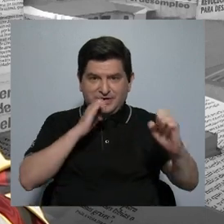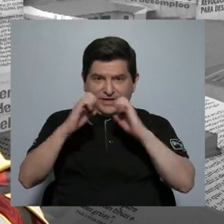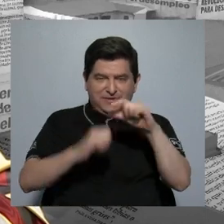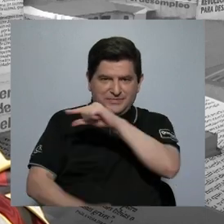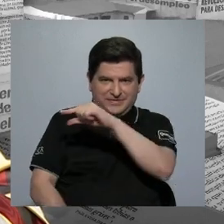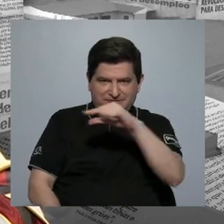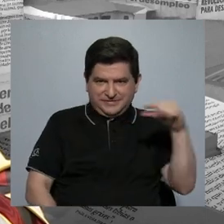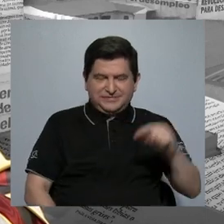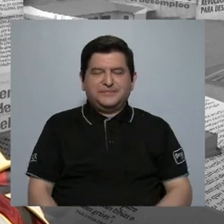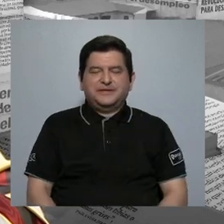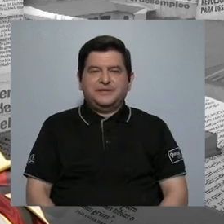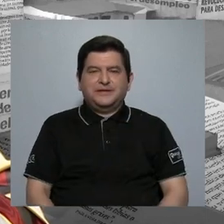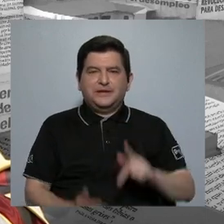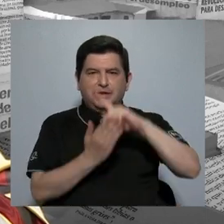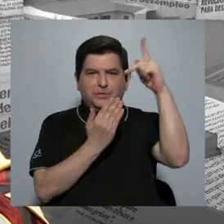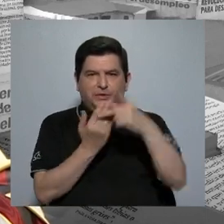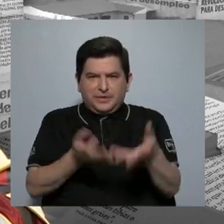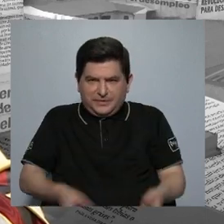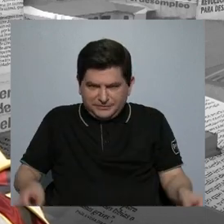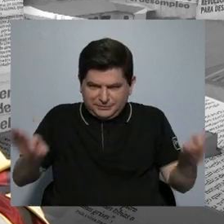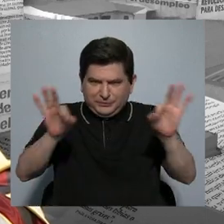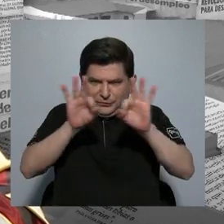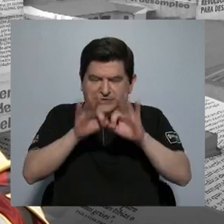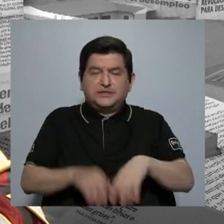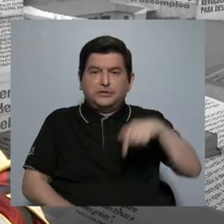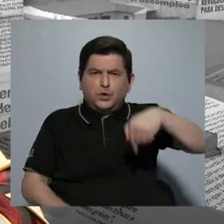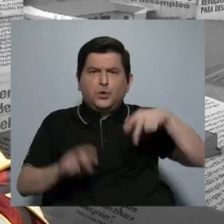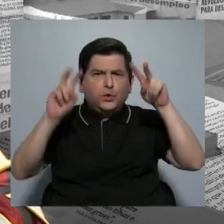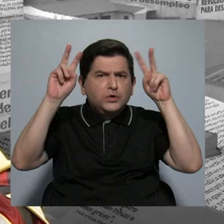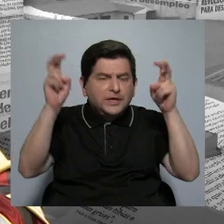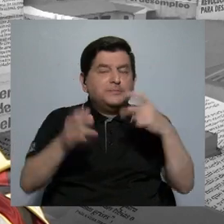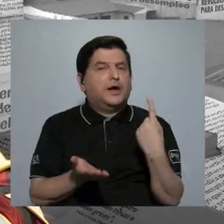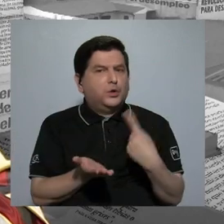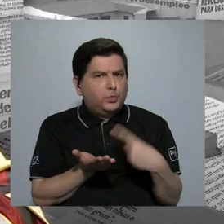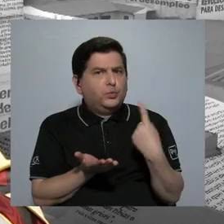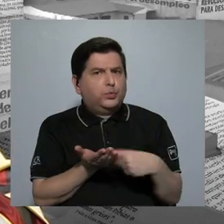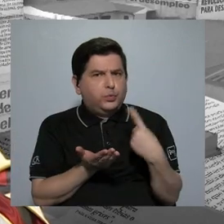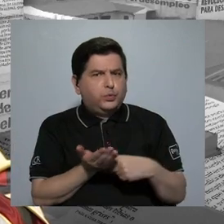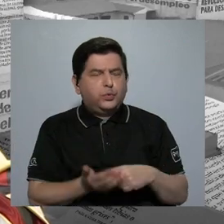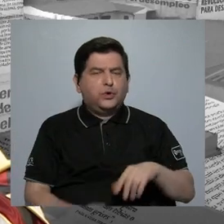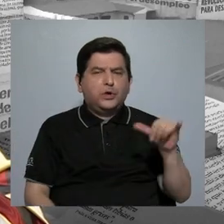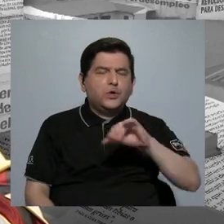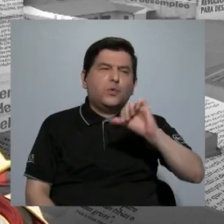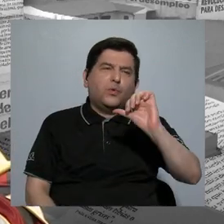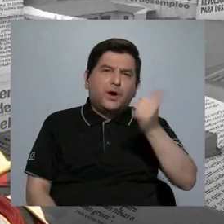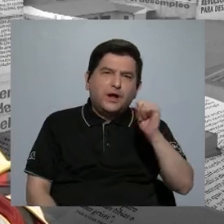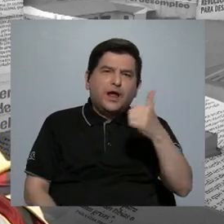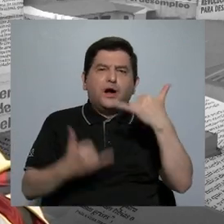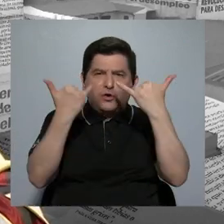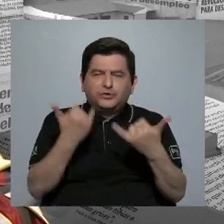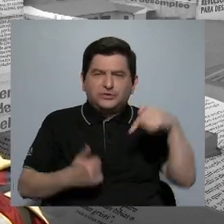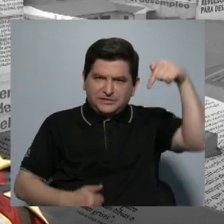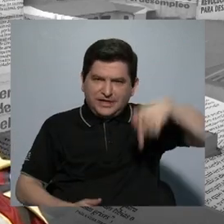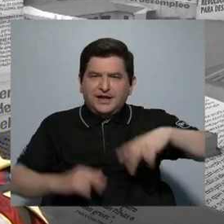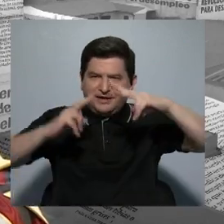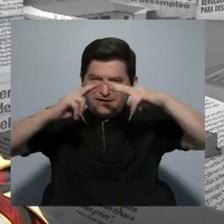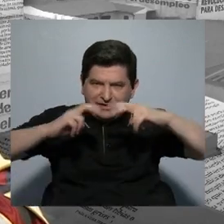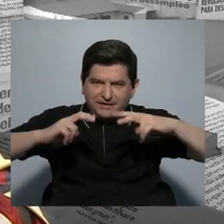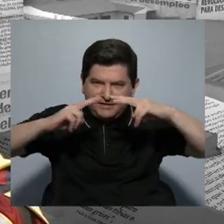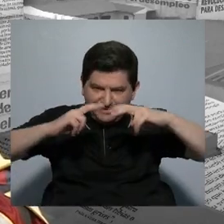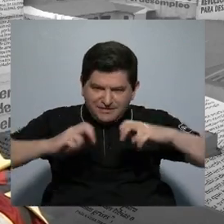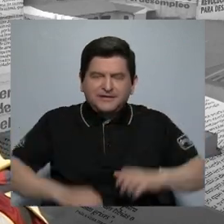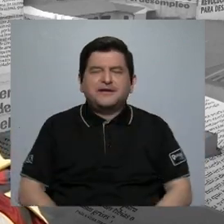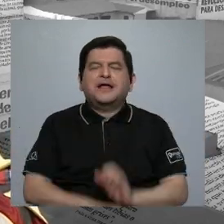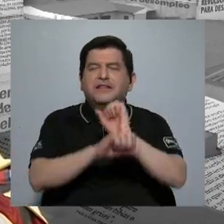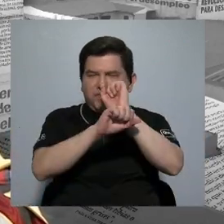entrevista semanal, Lo que importa. El tema de hoy es un tema polémico como algunos de los que hemos acostumbrado